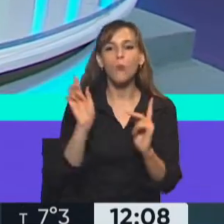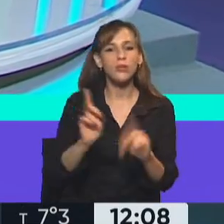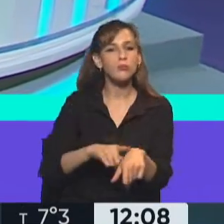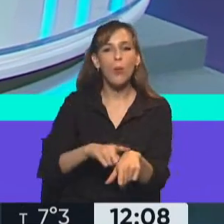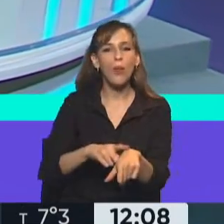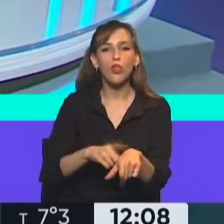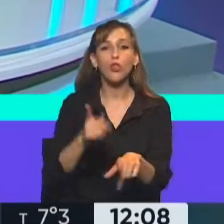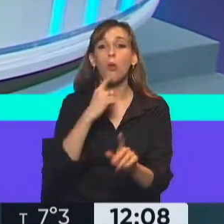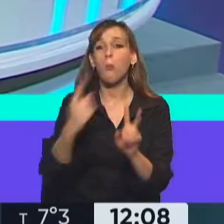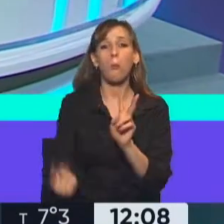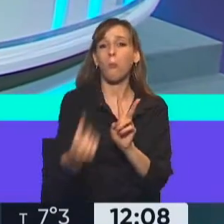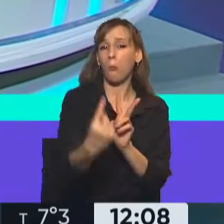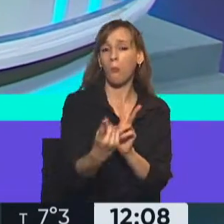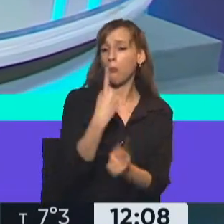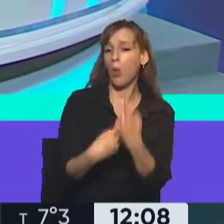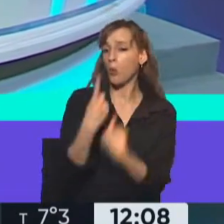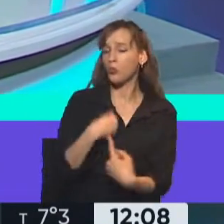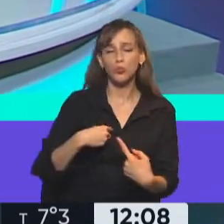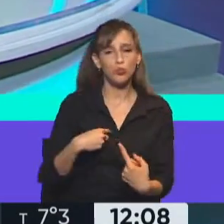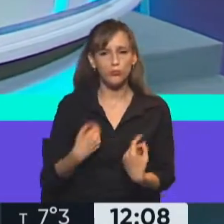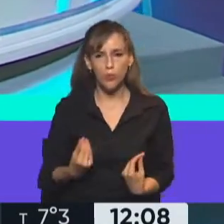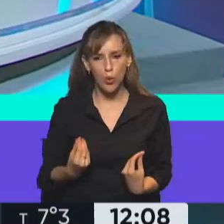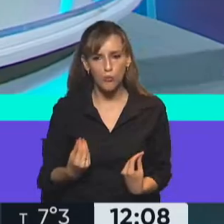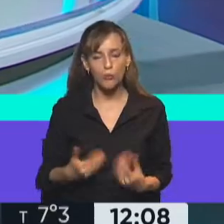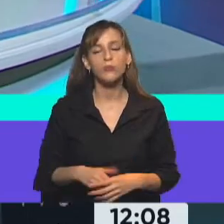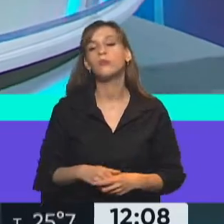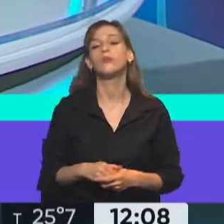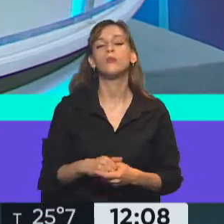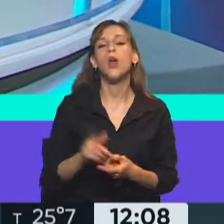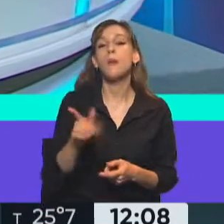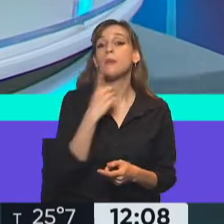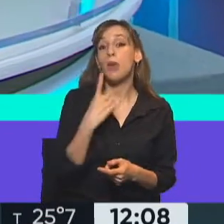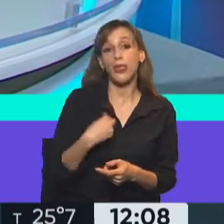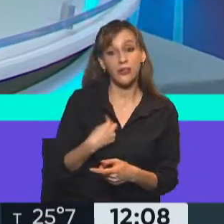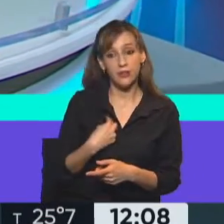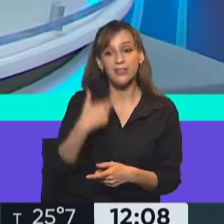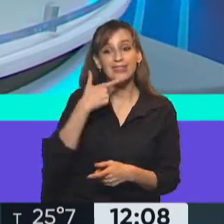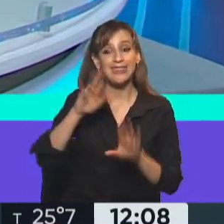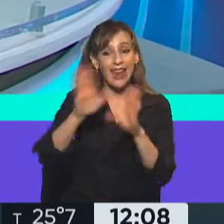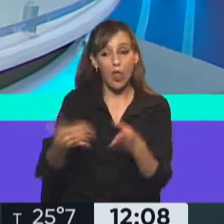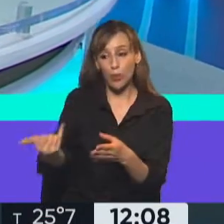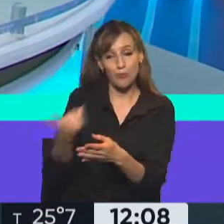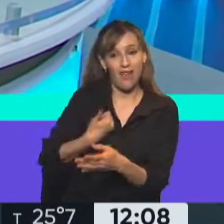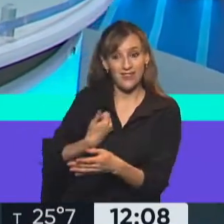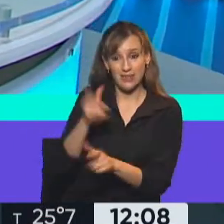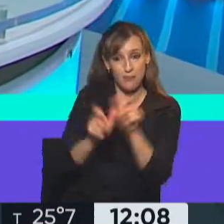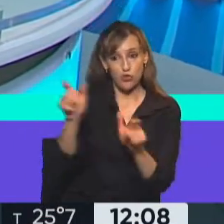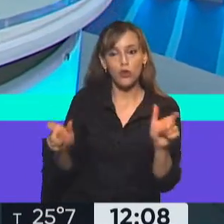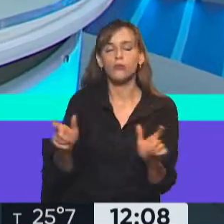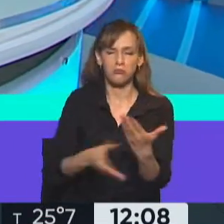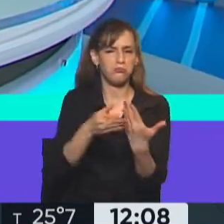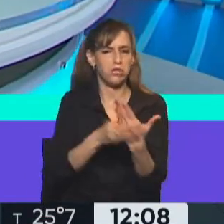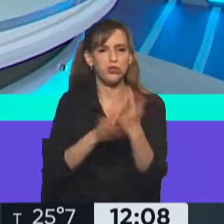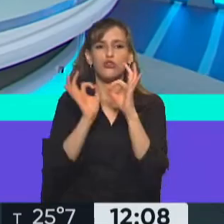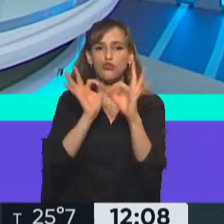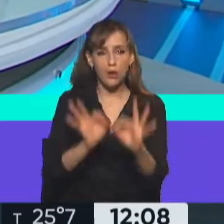del informe? A ver, lo que a mí me dicen también desde Medio Ambiente y me dicen desde el Senado Nacional que, en principio, el Ministro va a llegar, a hacer un